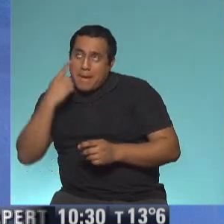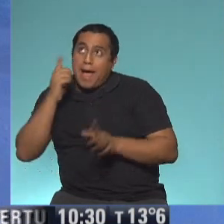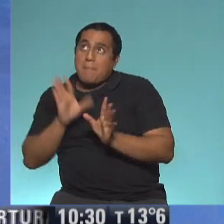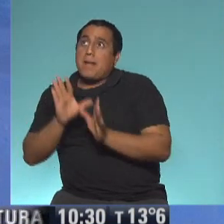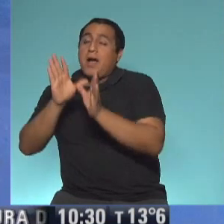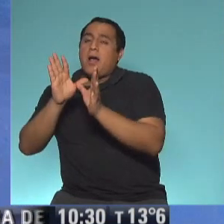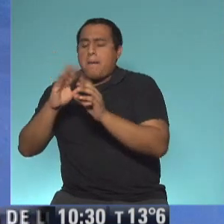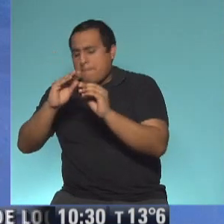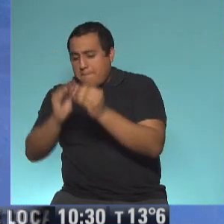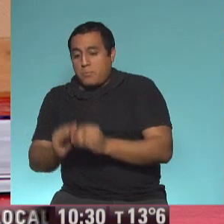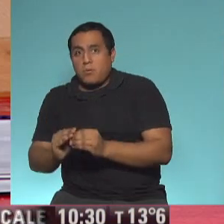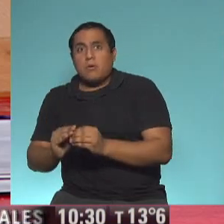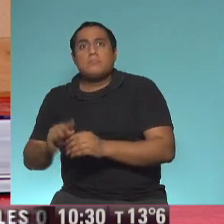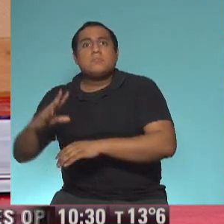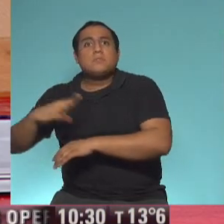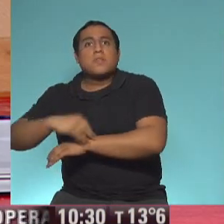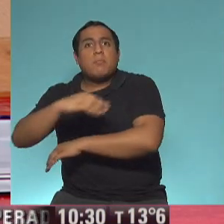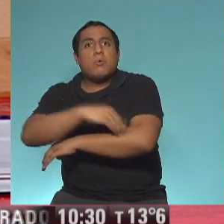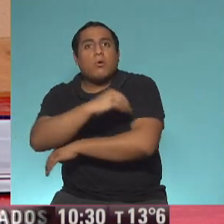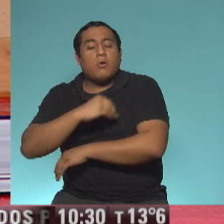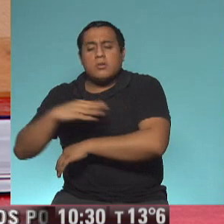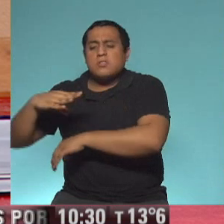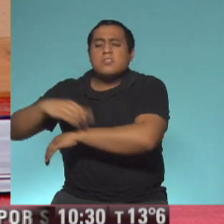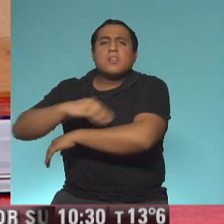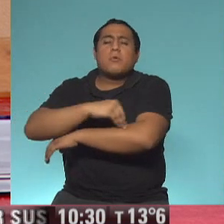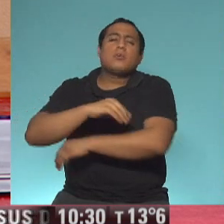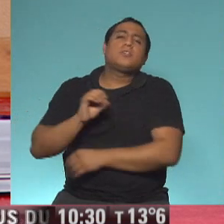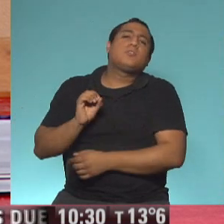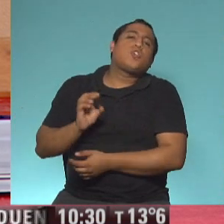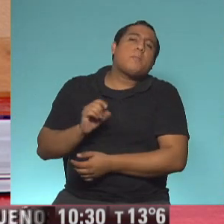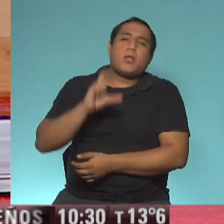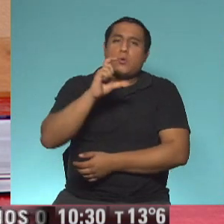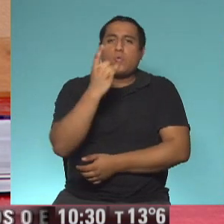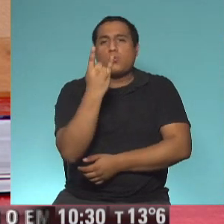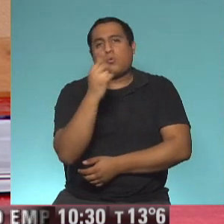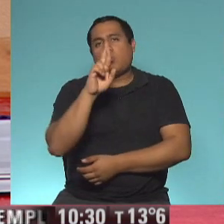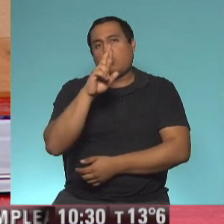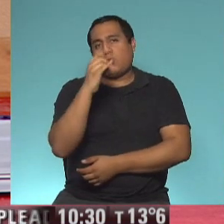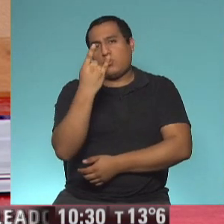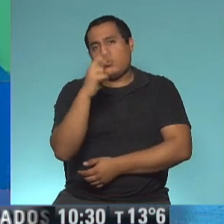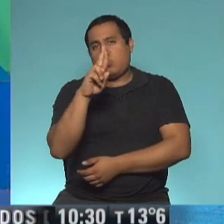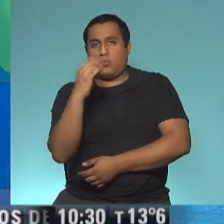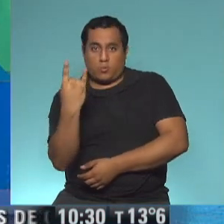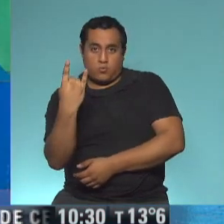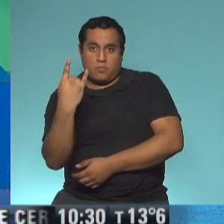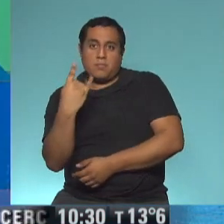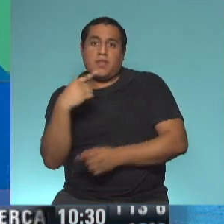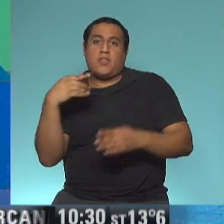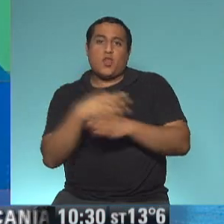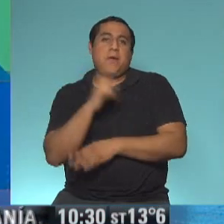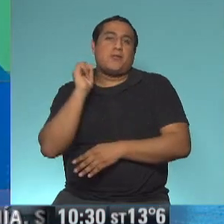había creado al sapo, conocido como cururú en lengua guaraní.